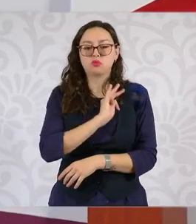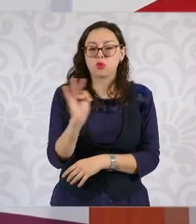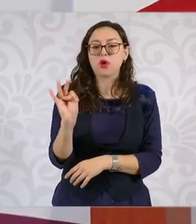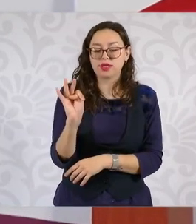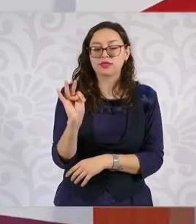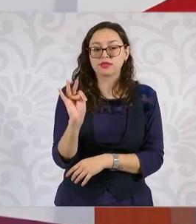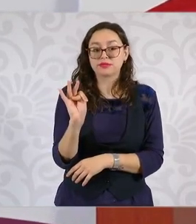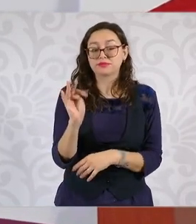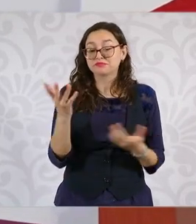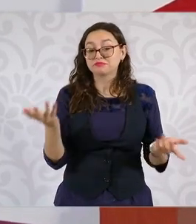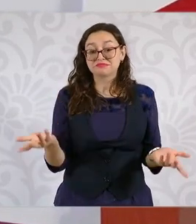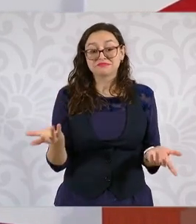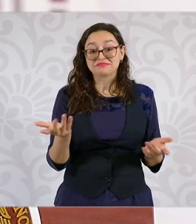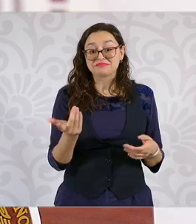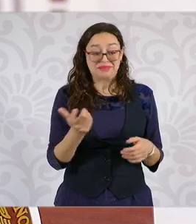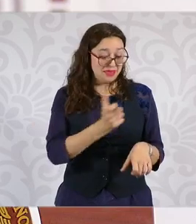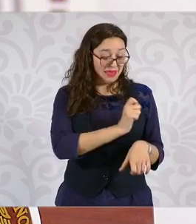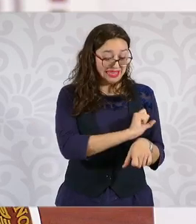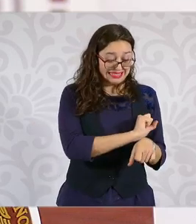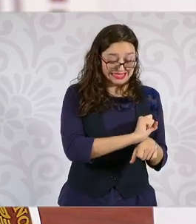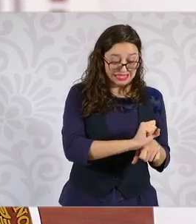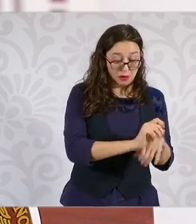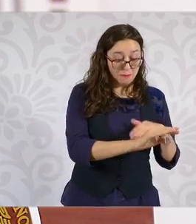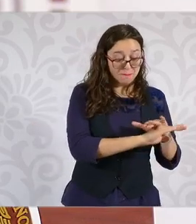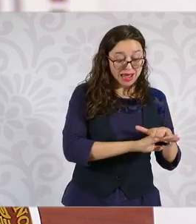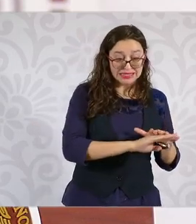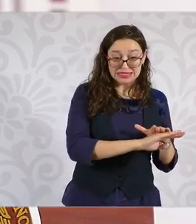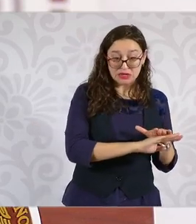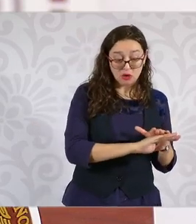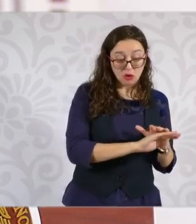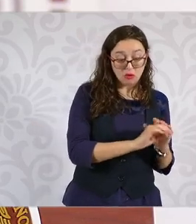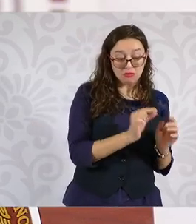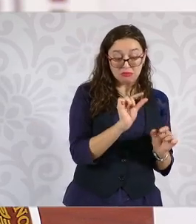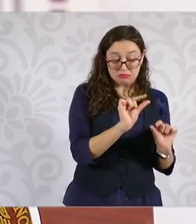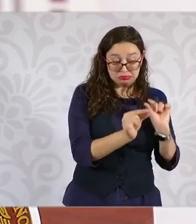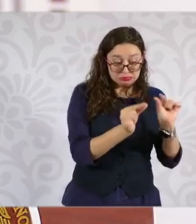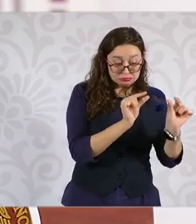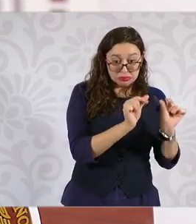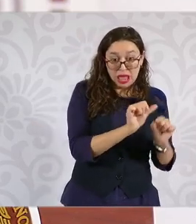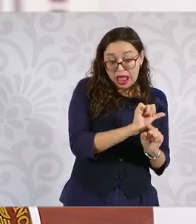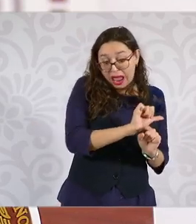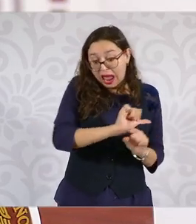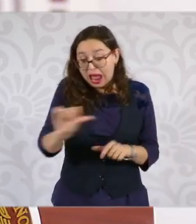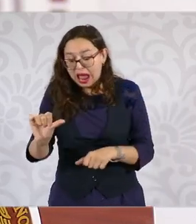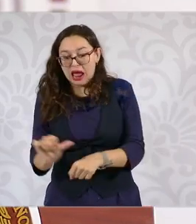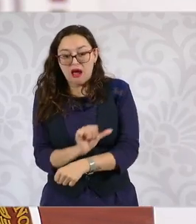los semiconductores hasta la producción de los vehículos eléctricos.